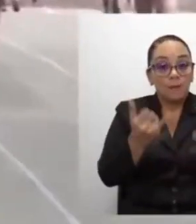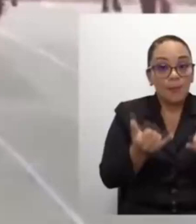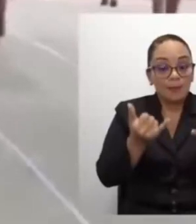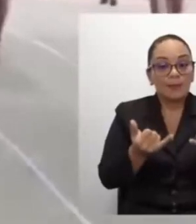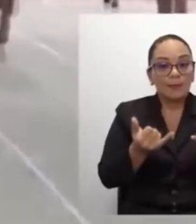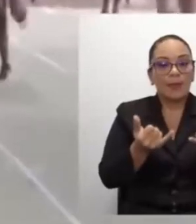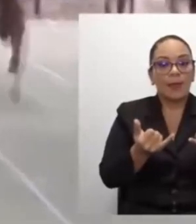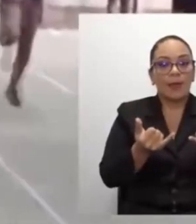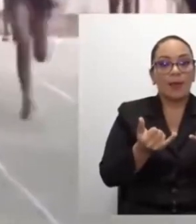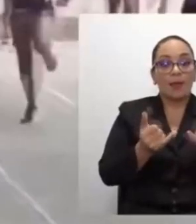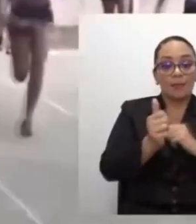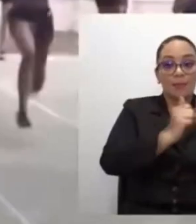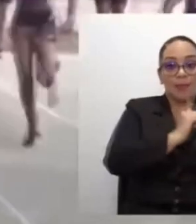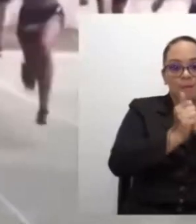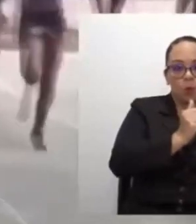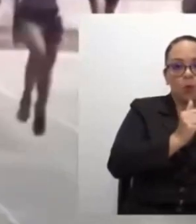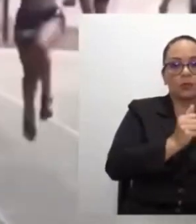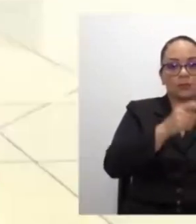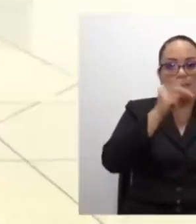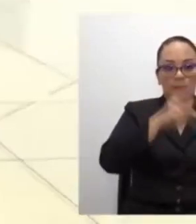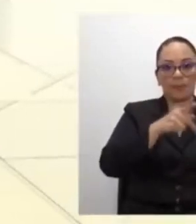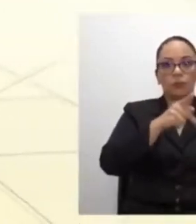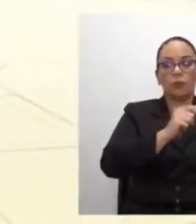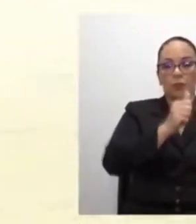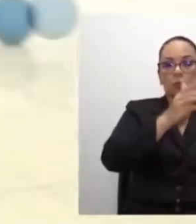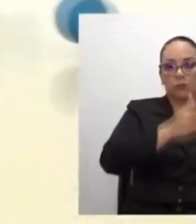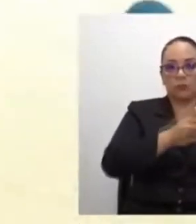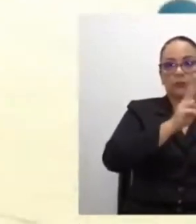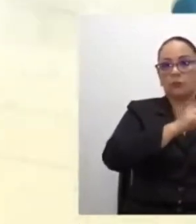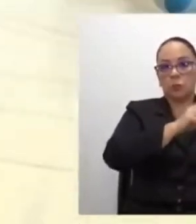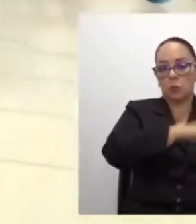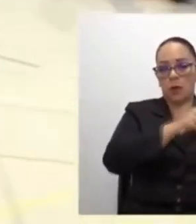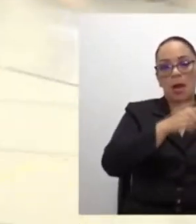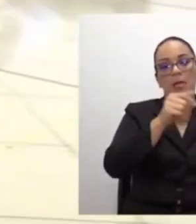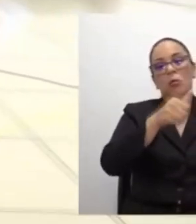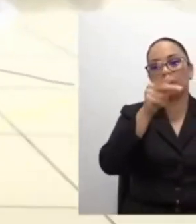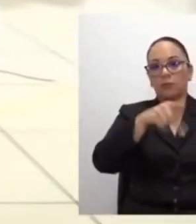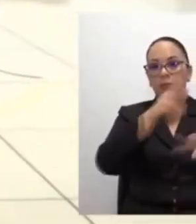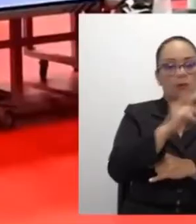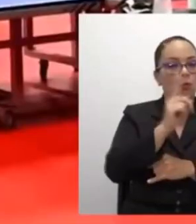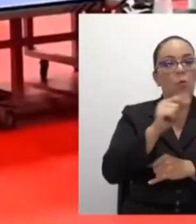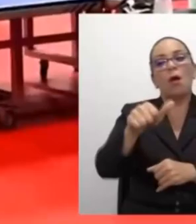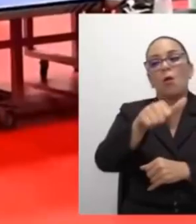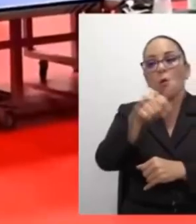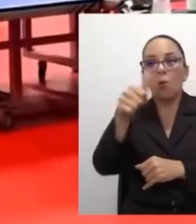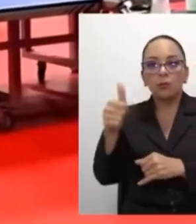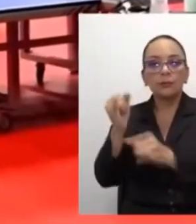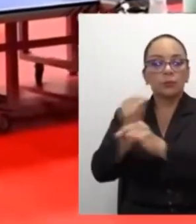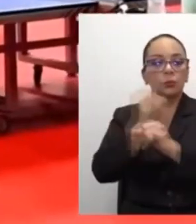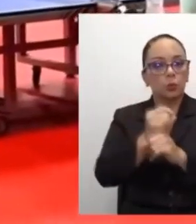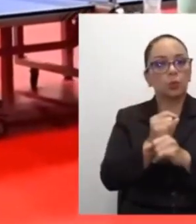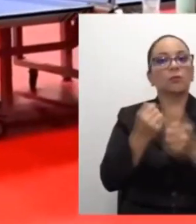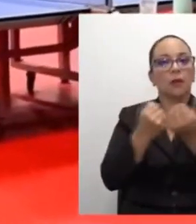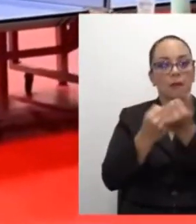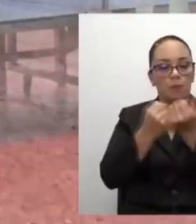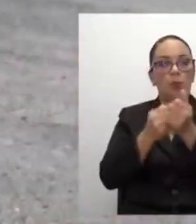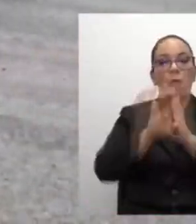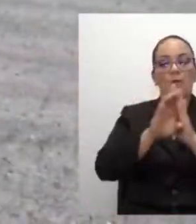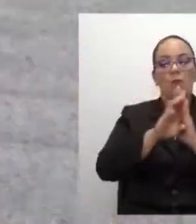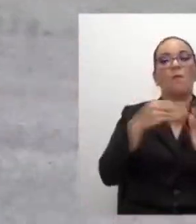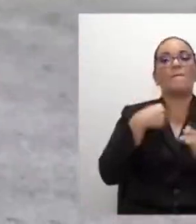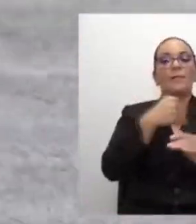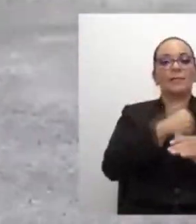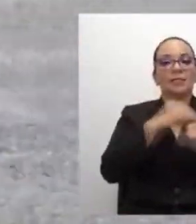promoción de la actividad física y el movimiento humano, la promoción de la salud integral y la calidad de vida en más de